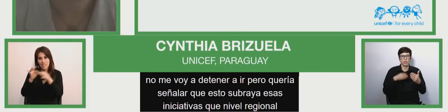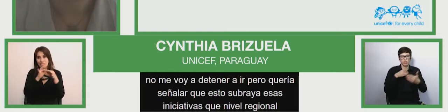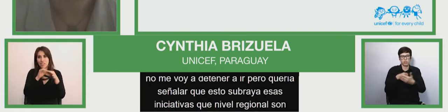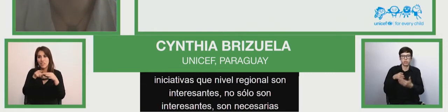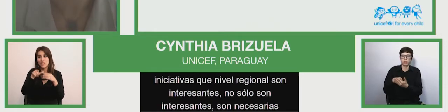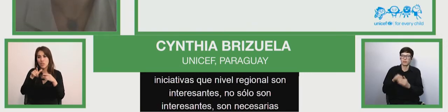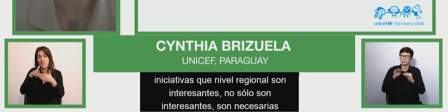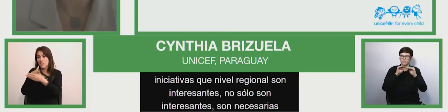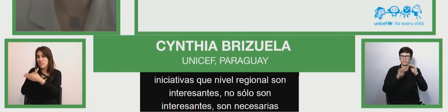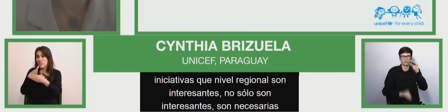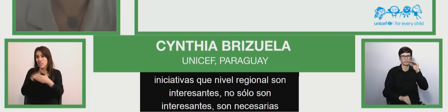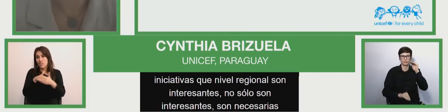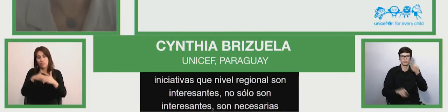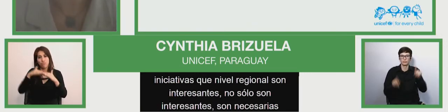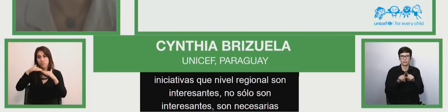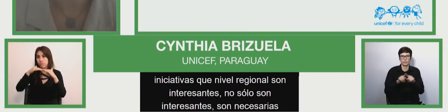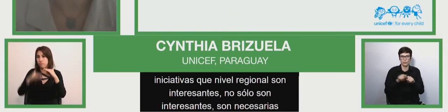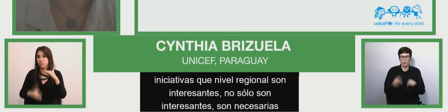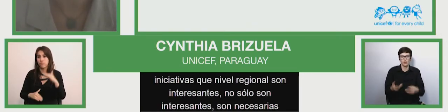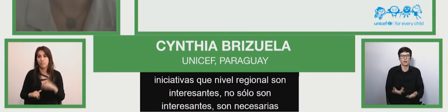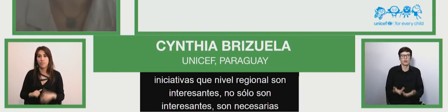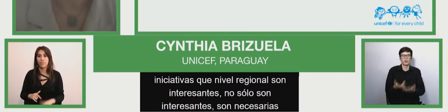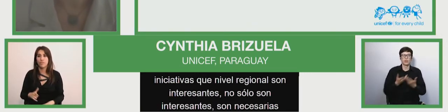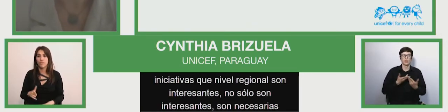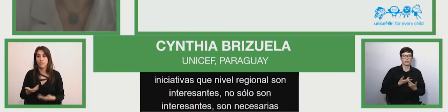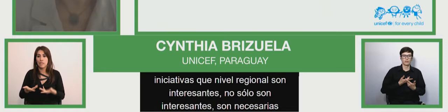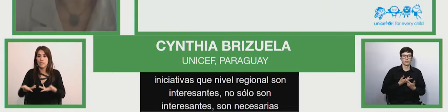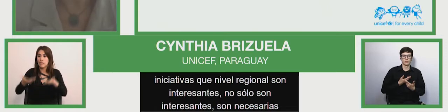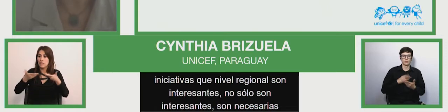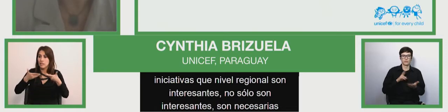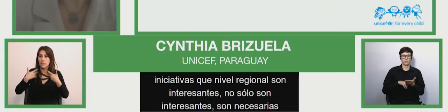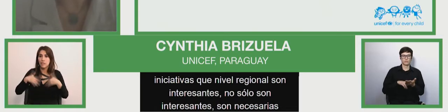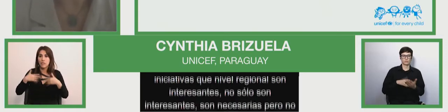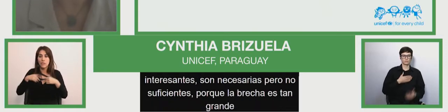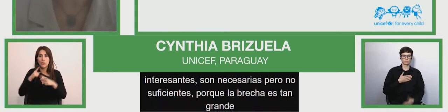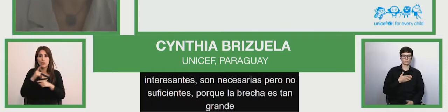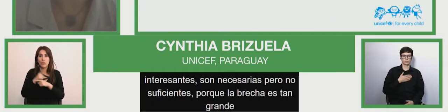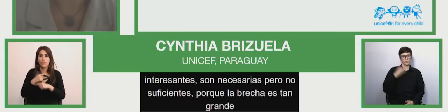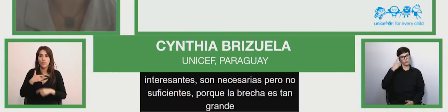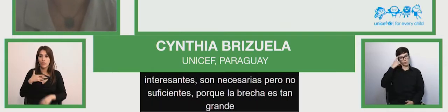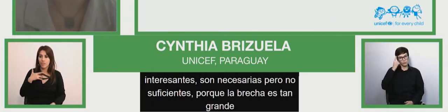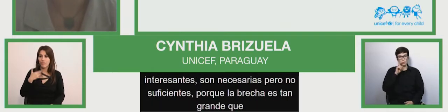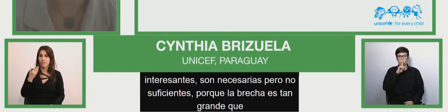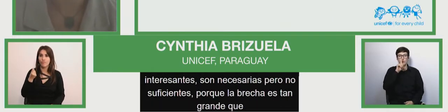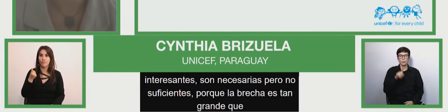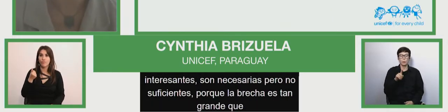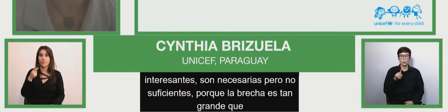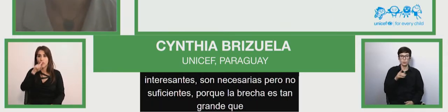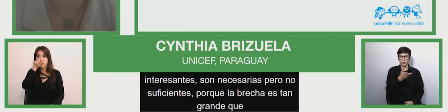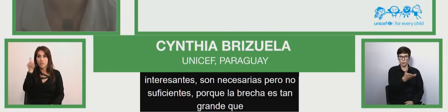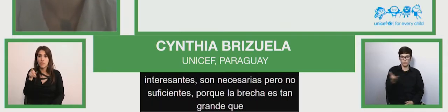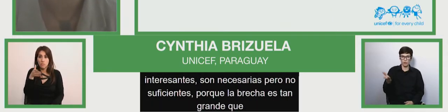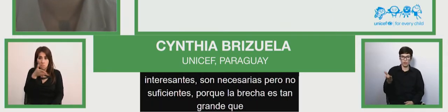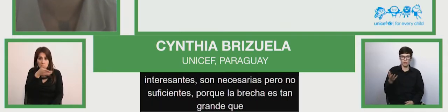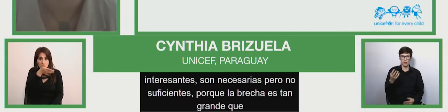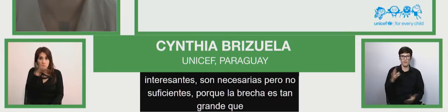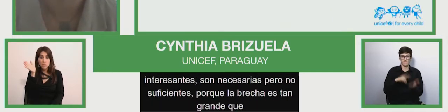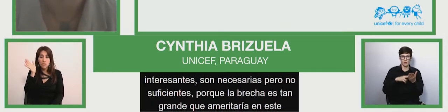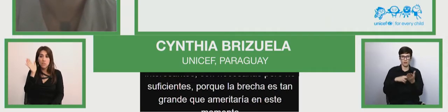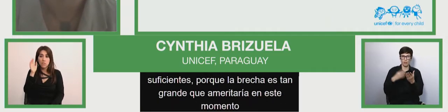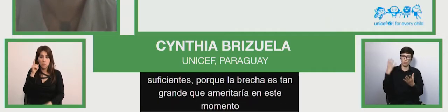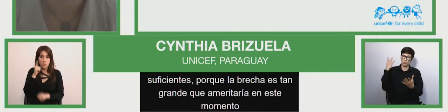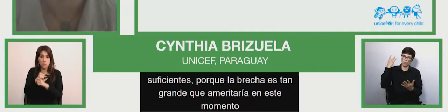nos ameritaría en este momento una de las preguntas que yo haría es a tantos años de la